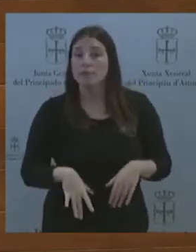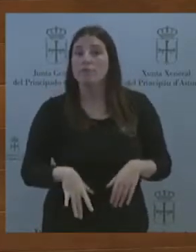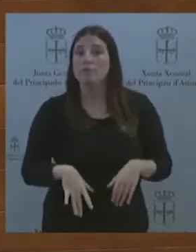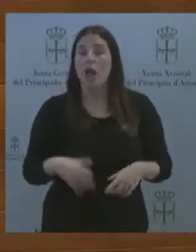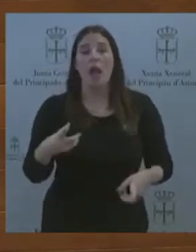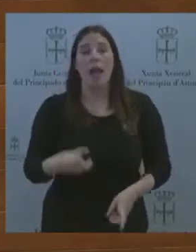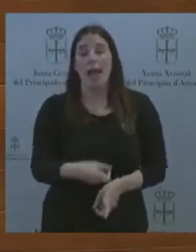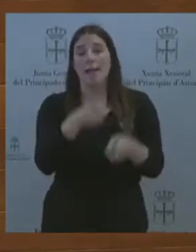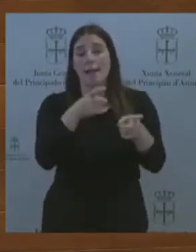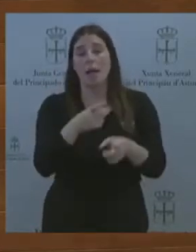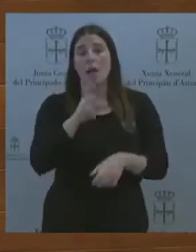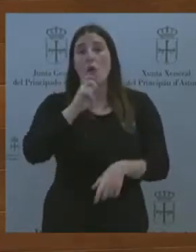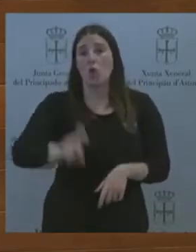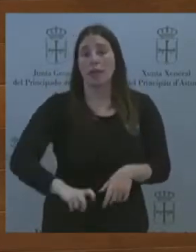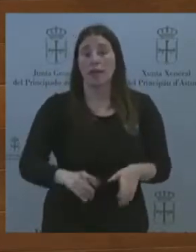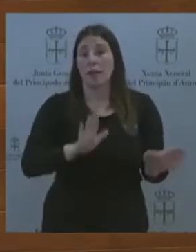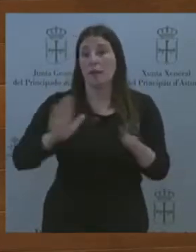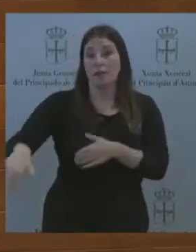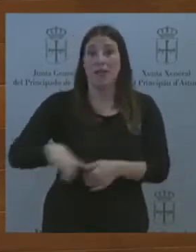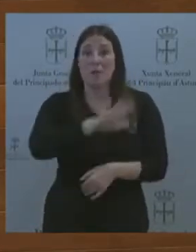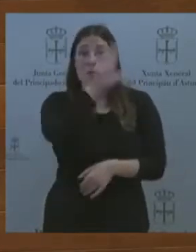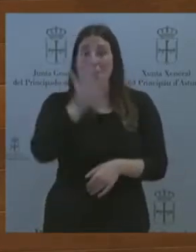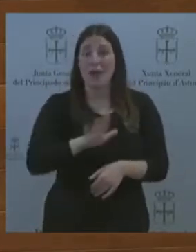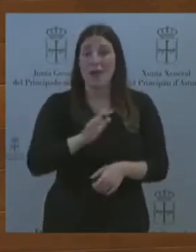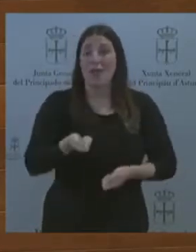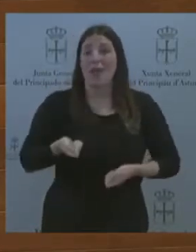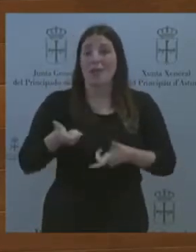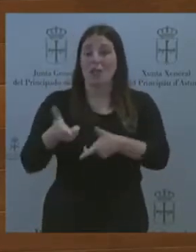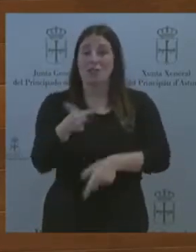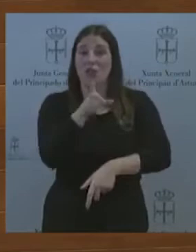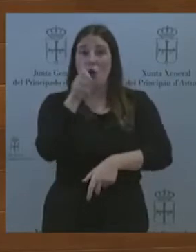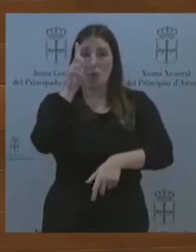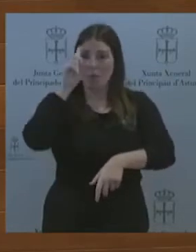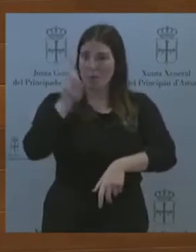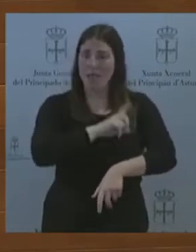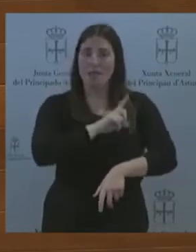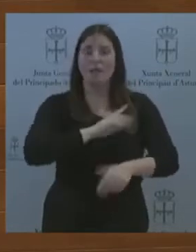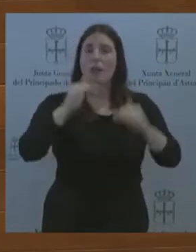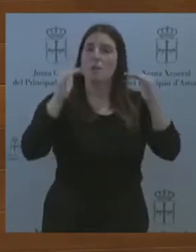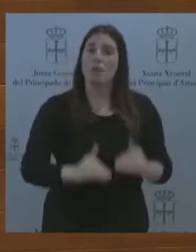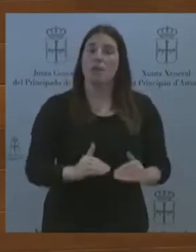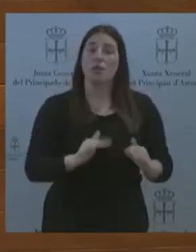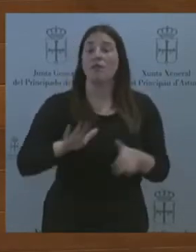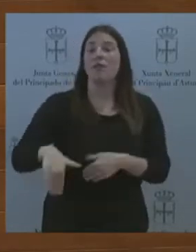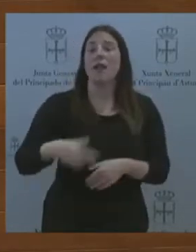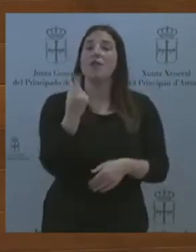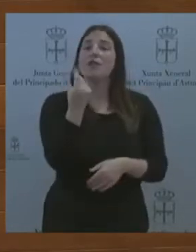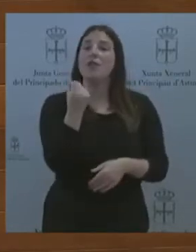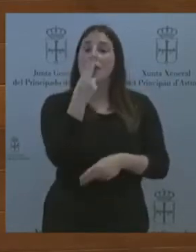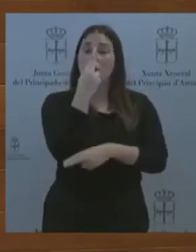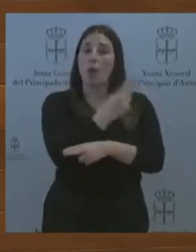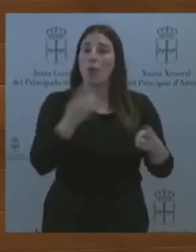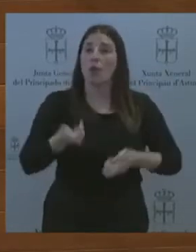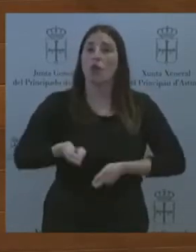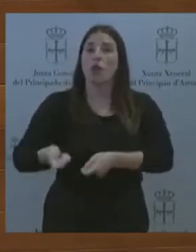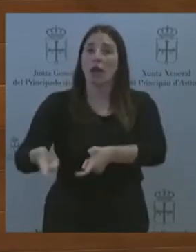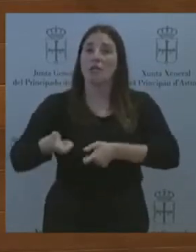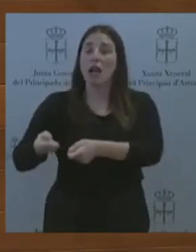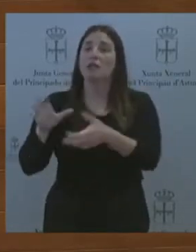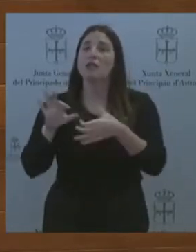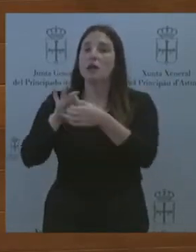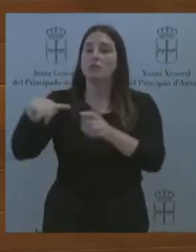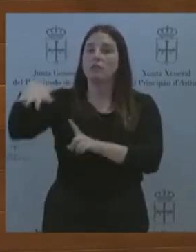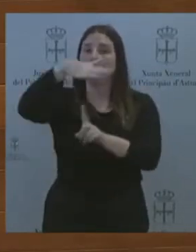gasto militar para continuar derrochando el dinero público en materia ambiental, siguiendo las directrices que le marca la Agenda 2030.